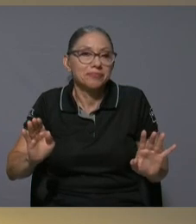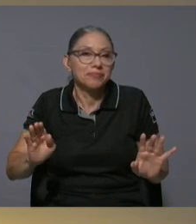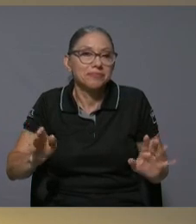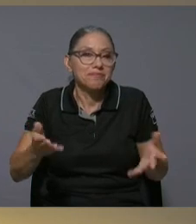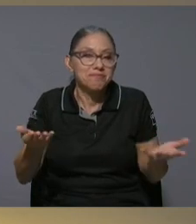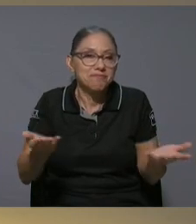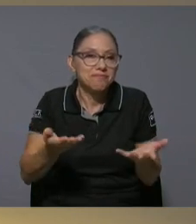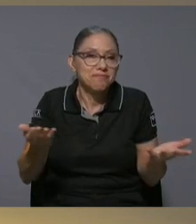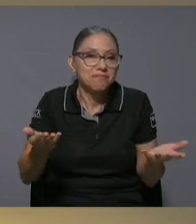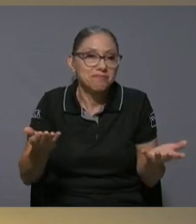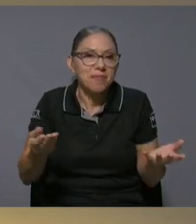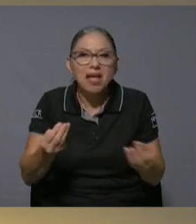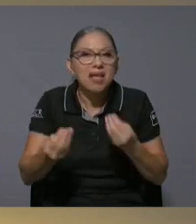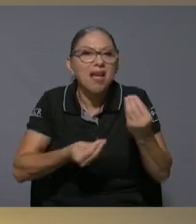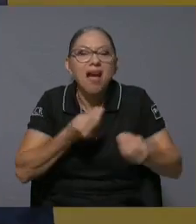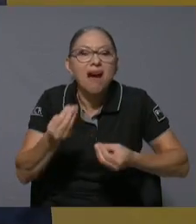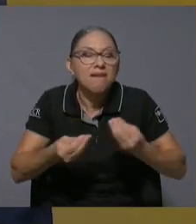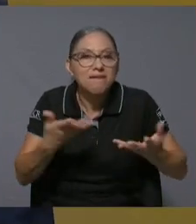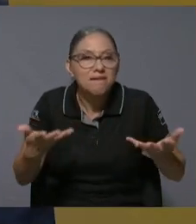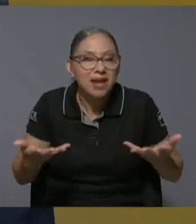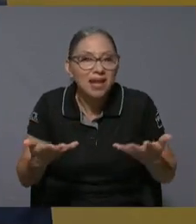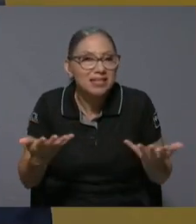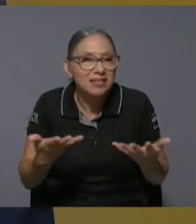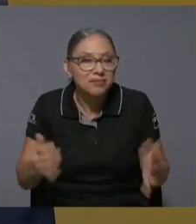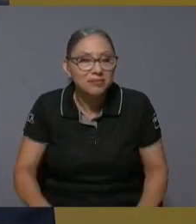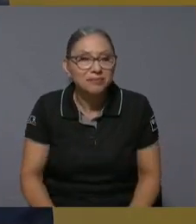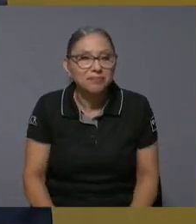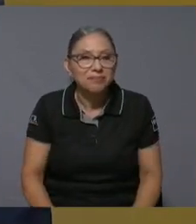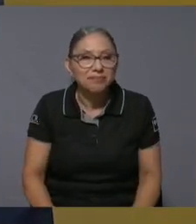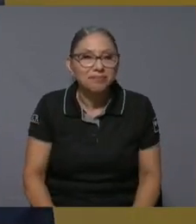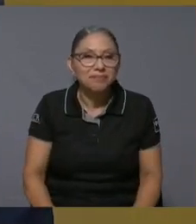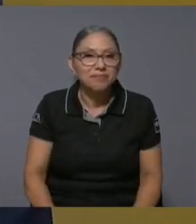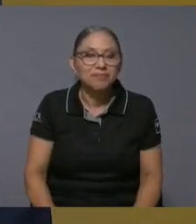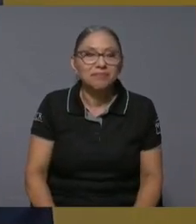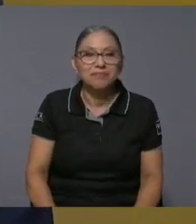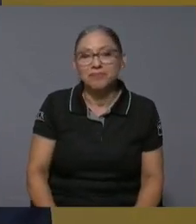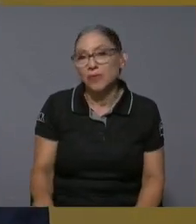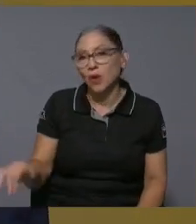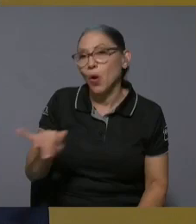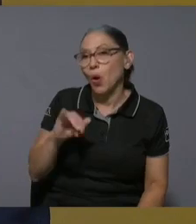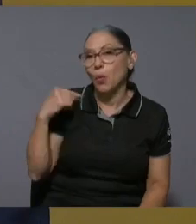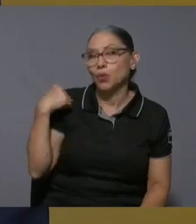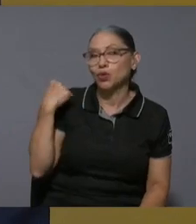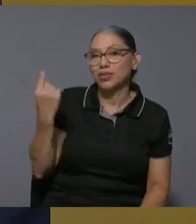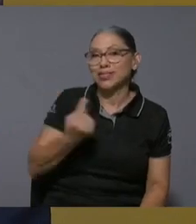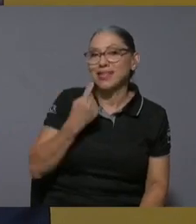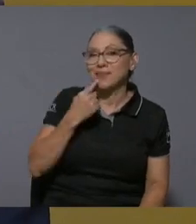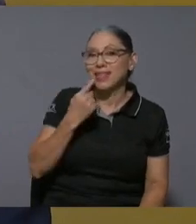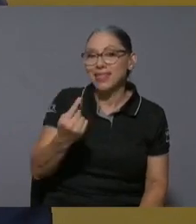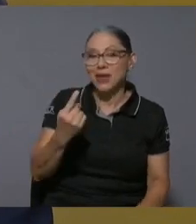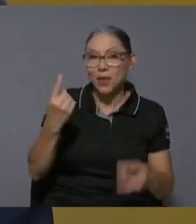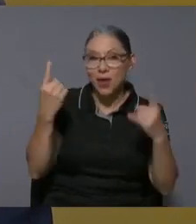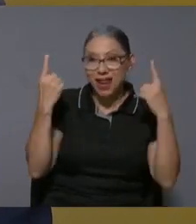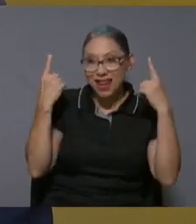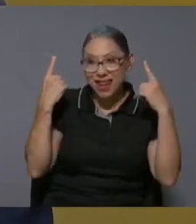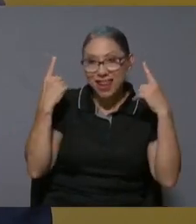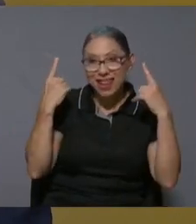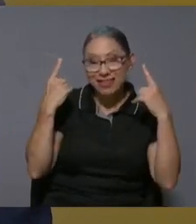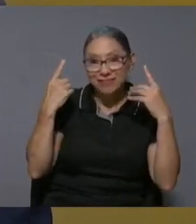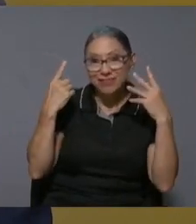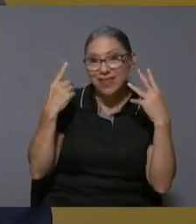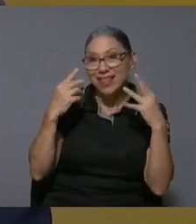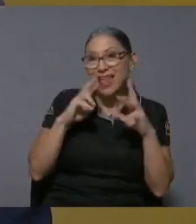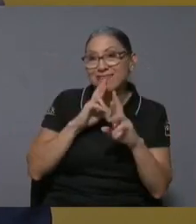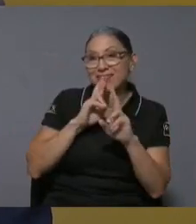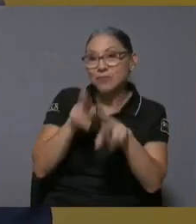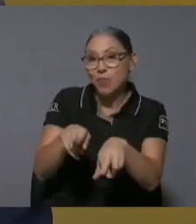¿qué habría que hacer? La respuesta como yo siempre digo no es sexy porque es una respuesta